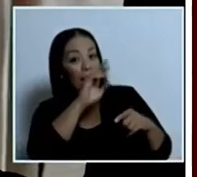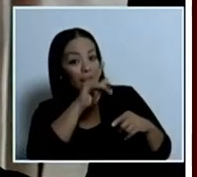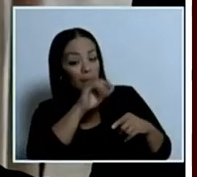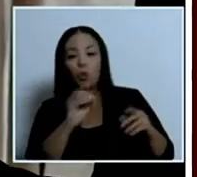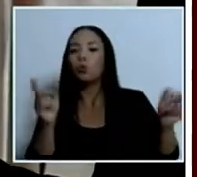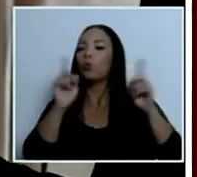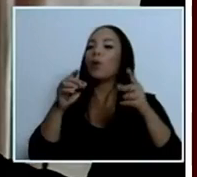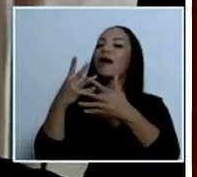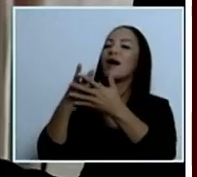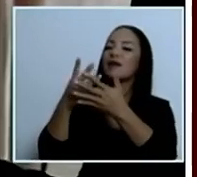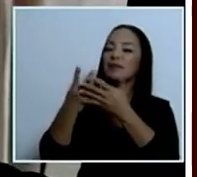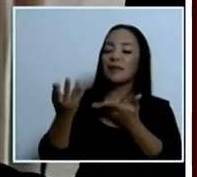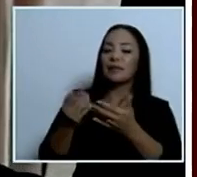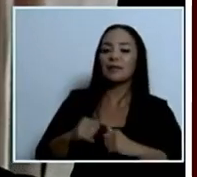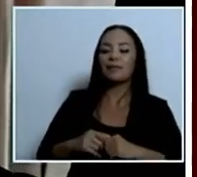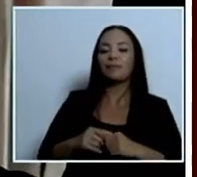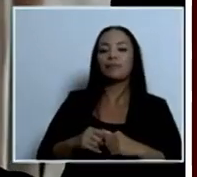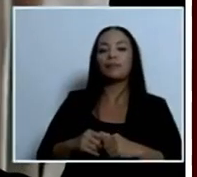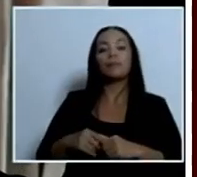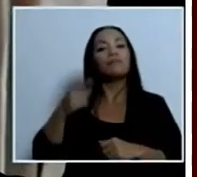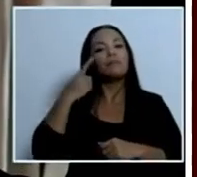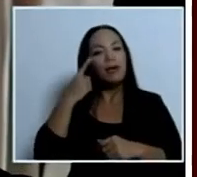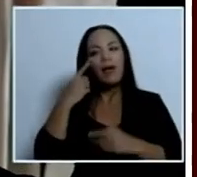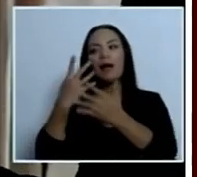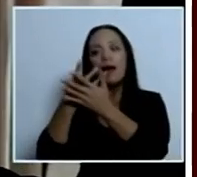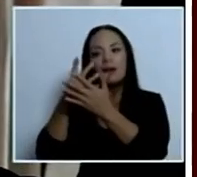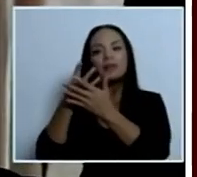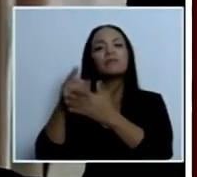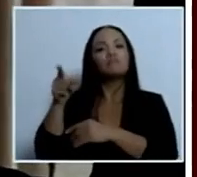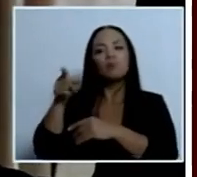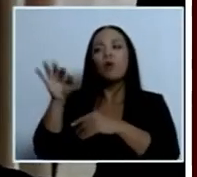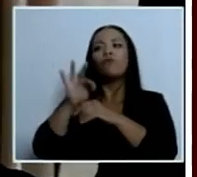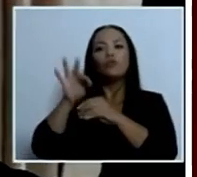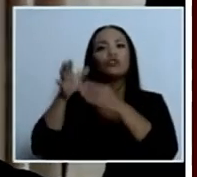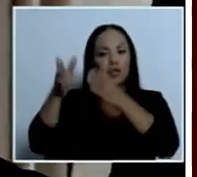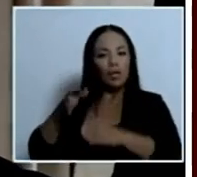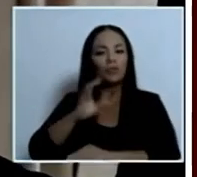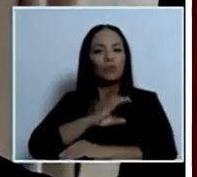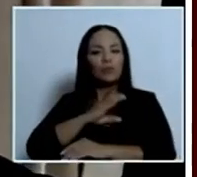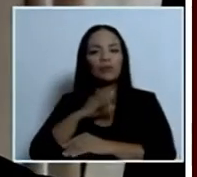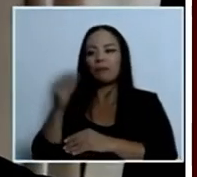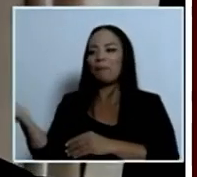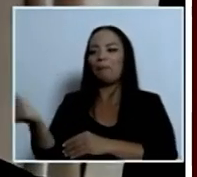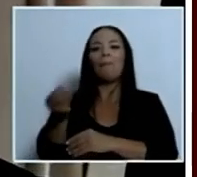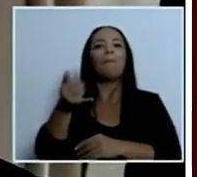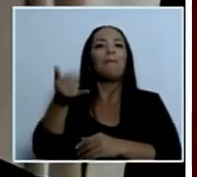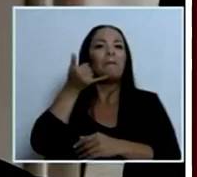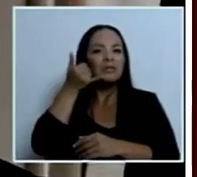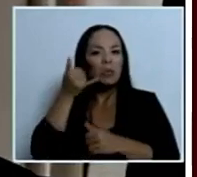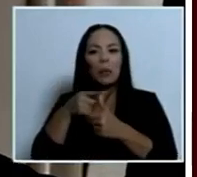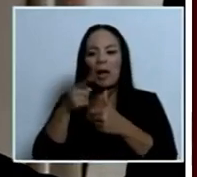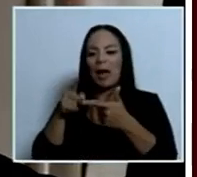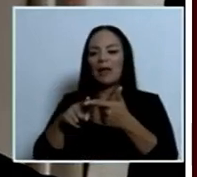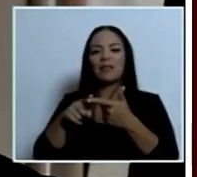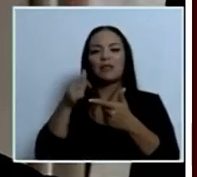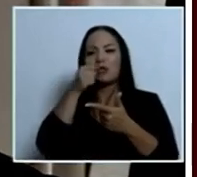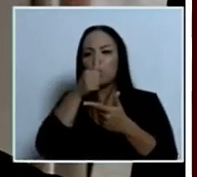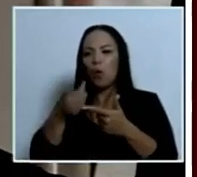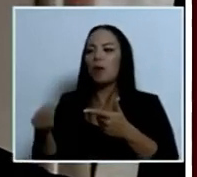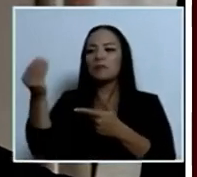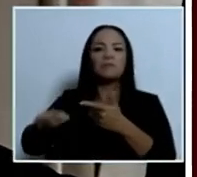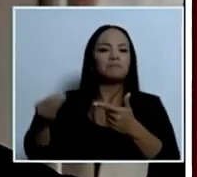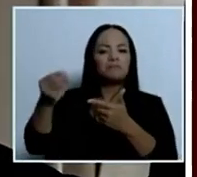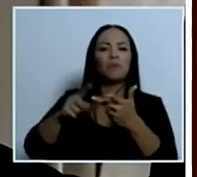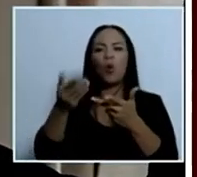se ha detectado que mismos funcionarios son los que ingresan celulares droga y otro tipo de objetos